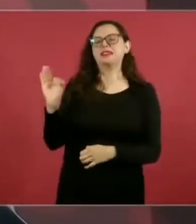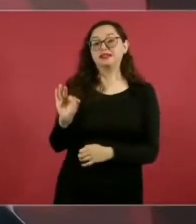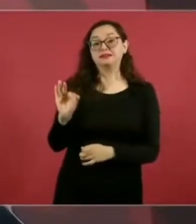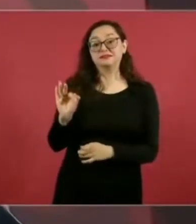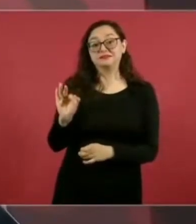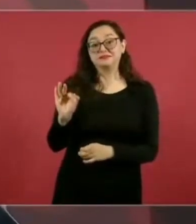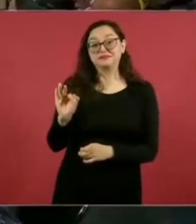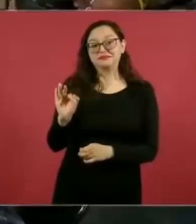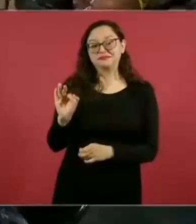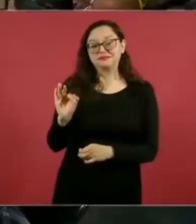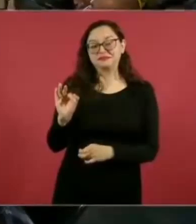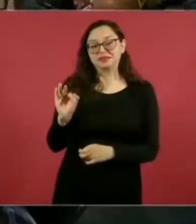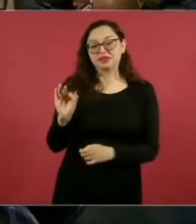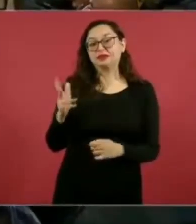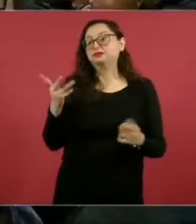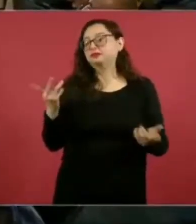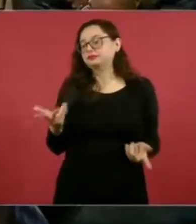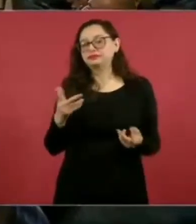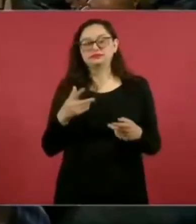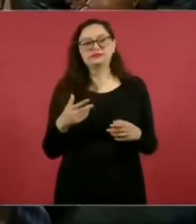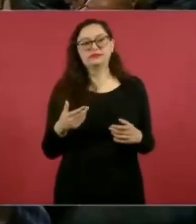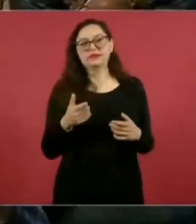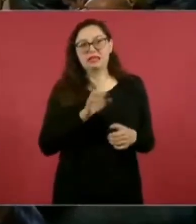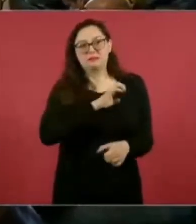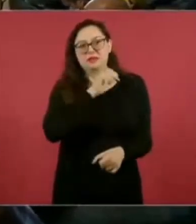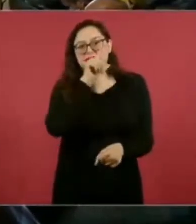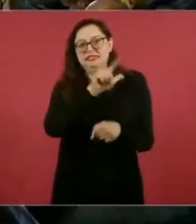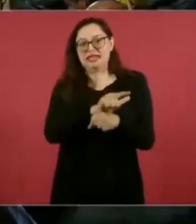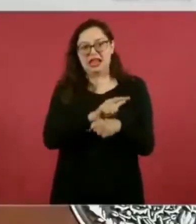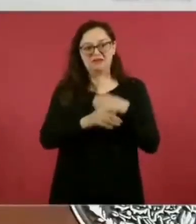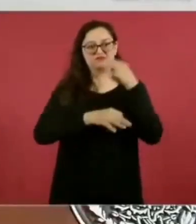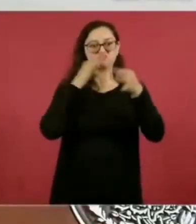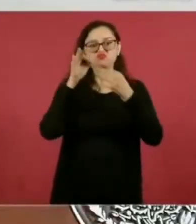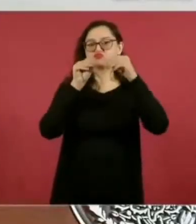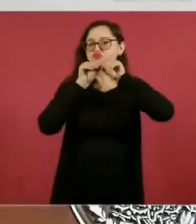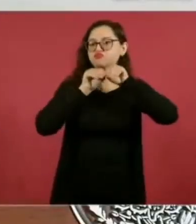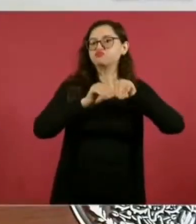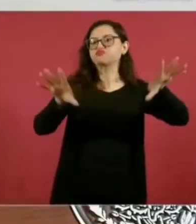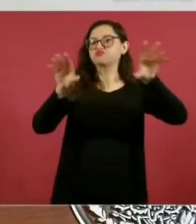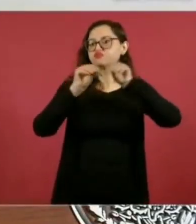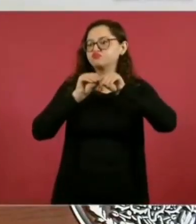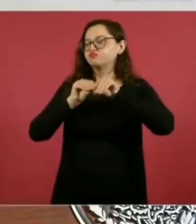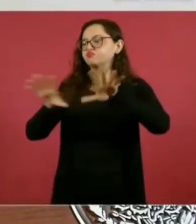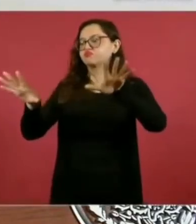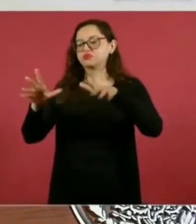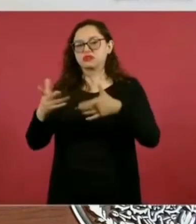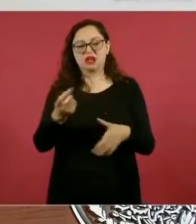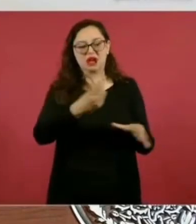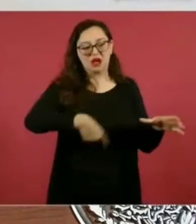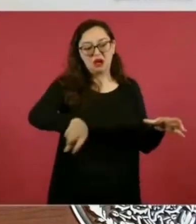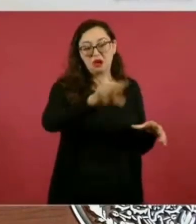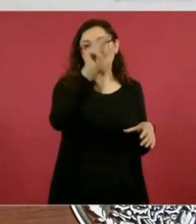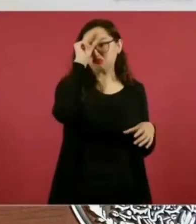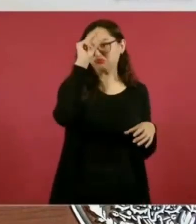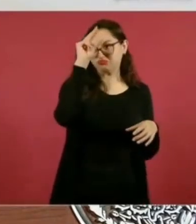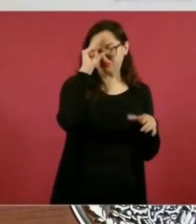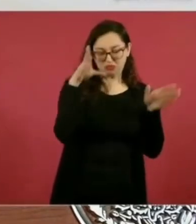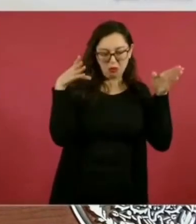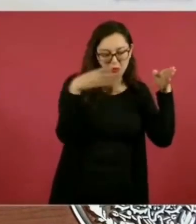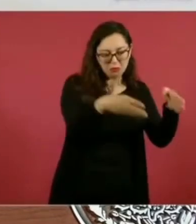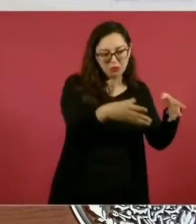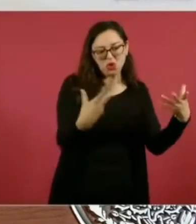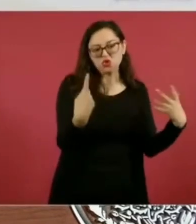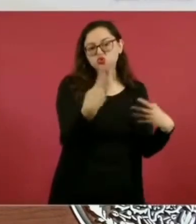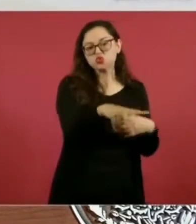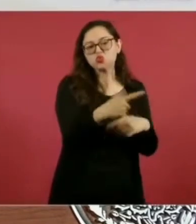contrataban a publicistas, si sumaban a los intelectuales orgánicos, a